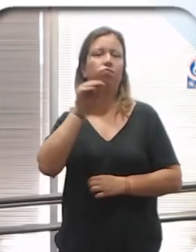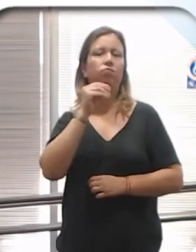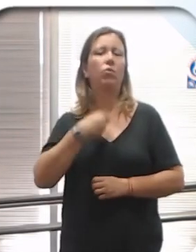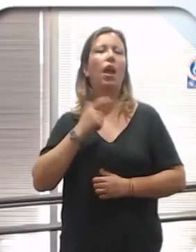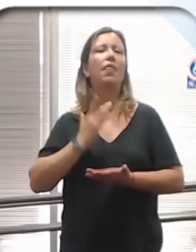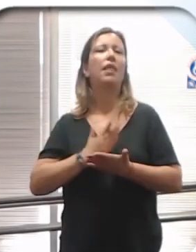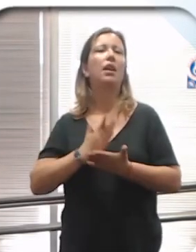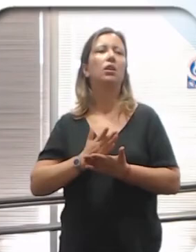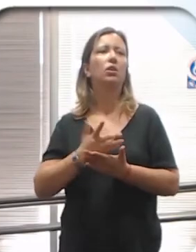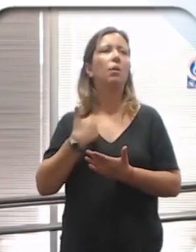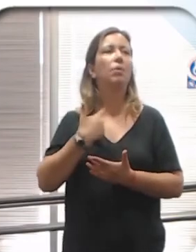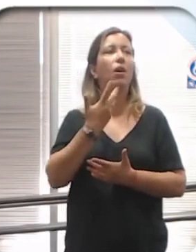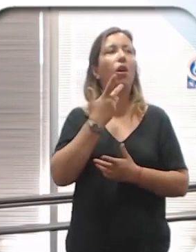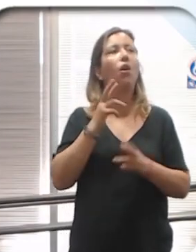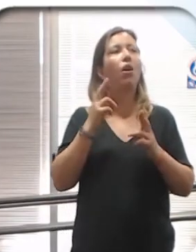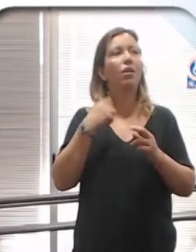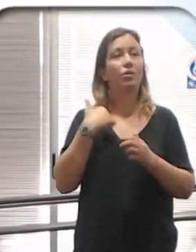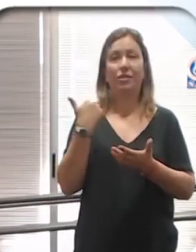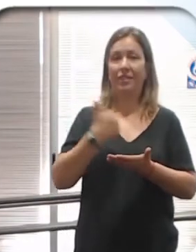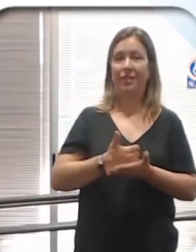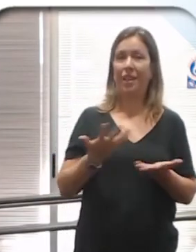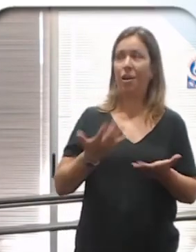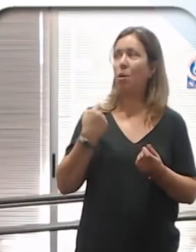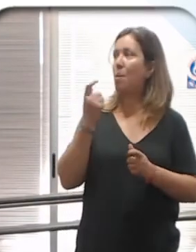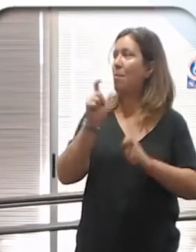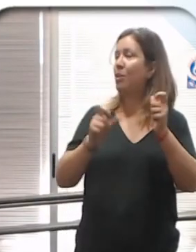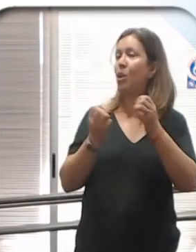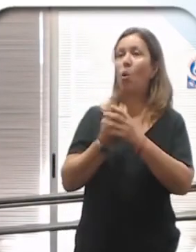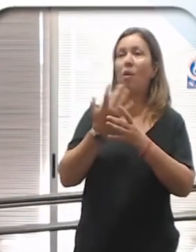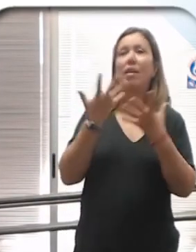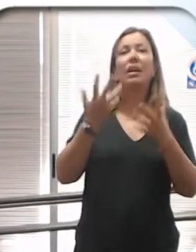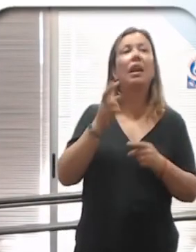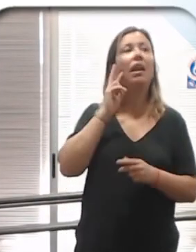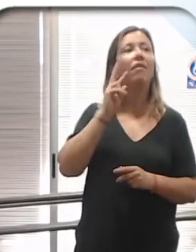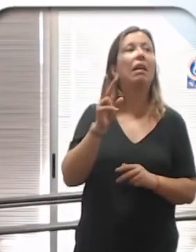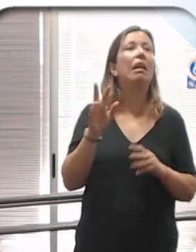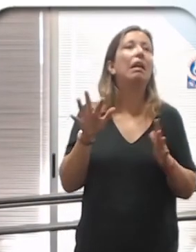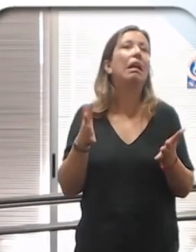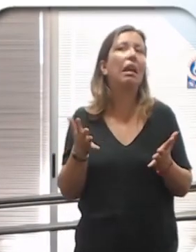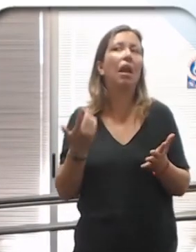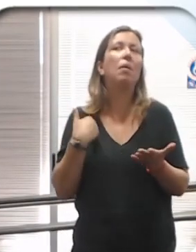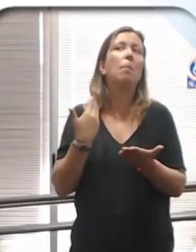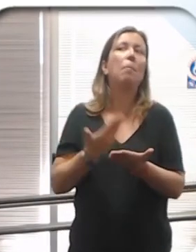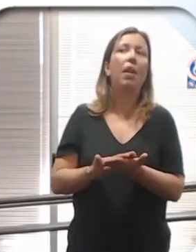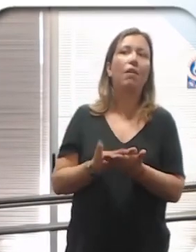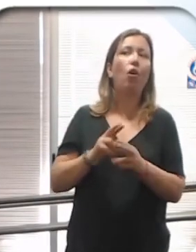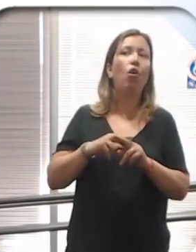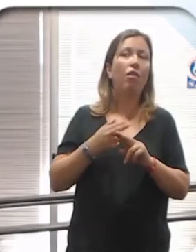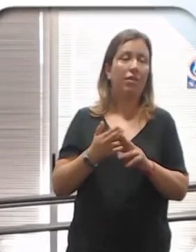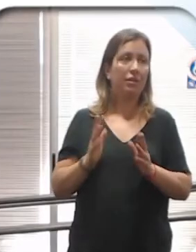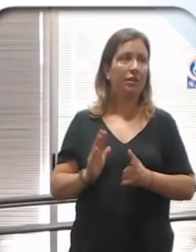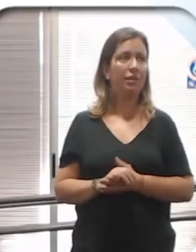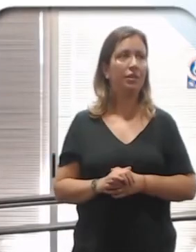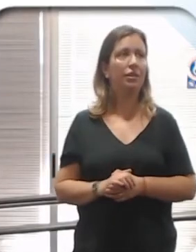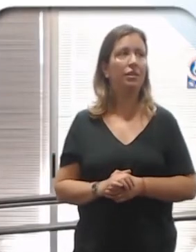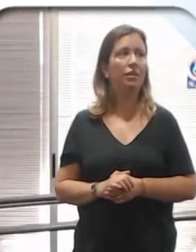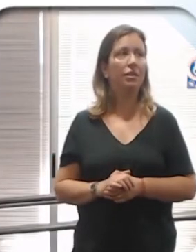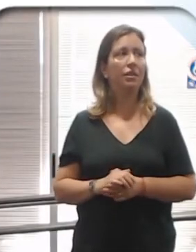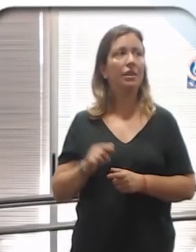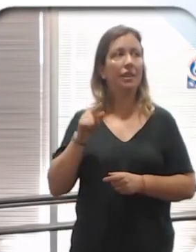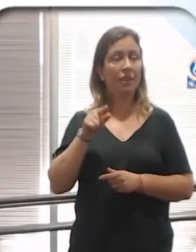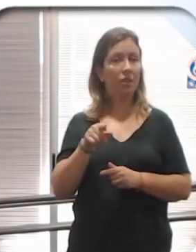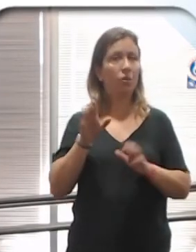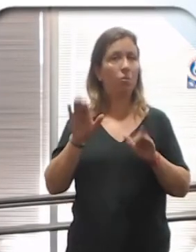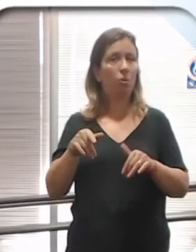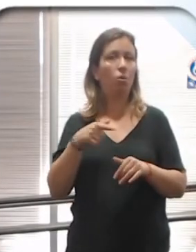a mí, hoy me hubiese encantado, y por eso vine, porque había gente nueva que quería ver a ver qué era lo que se planteaba de nuevo, y